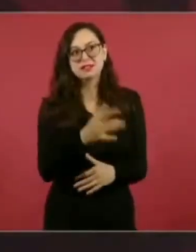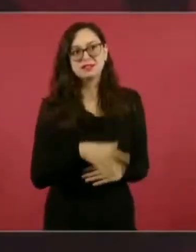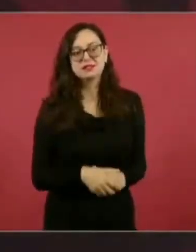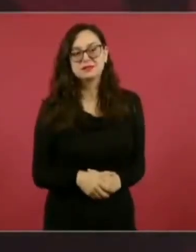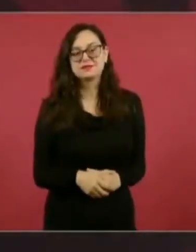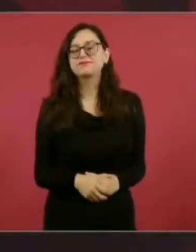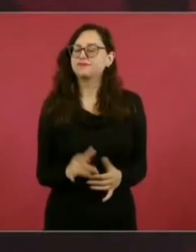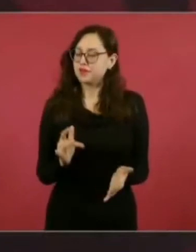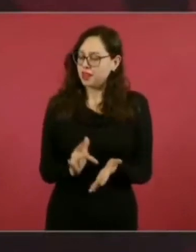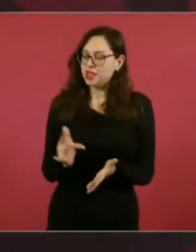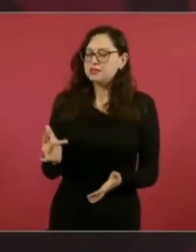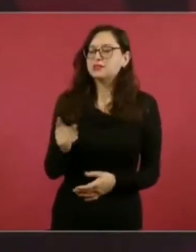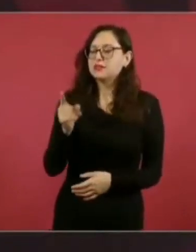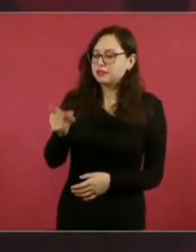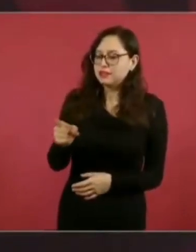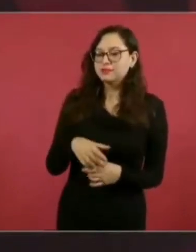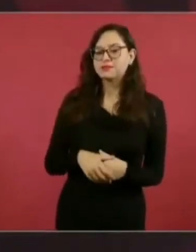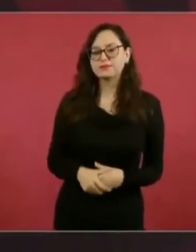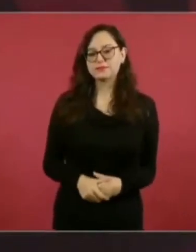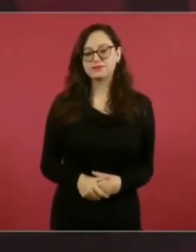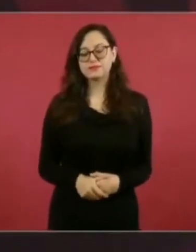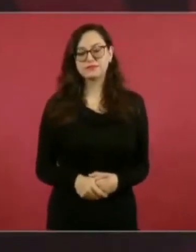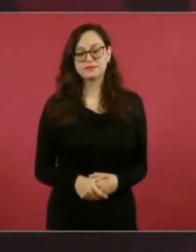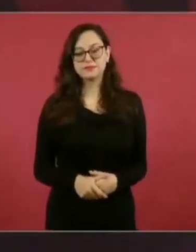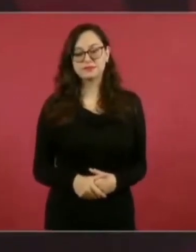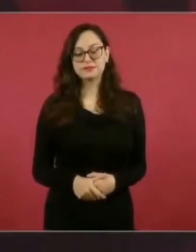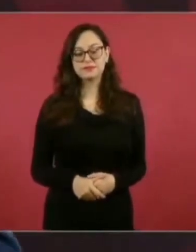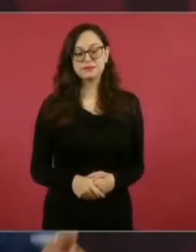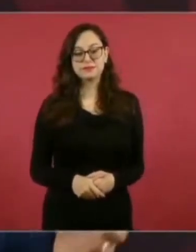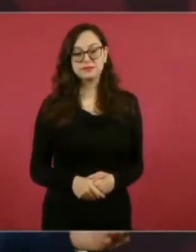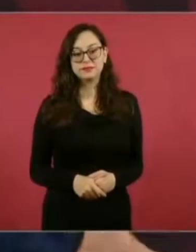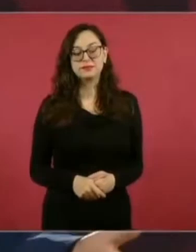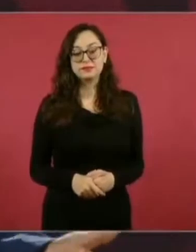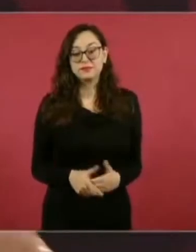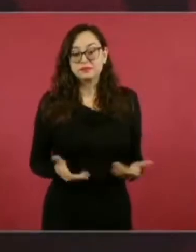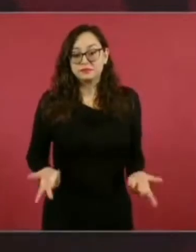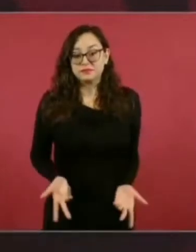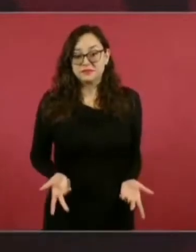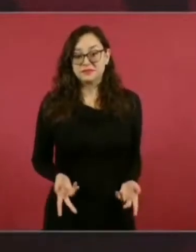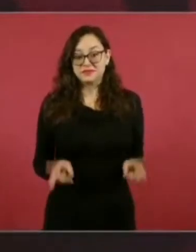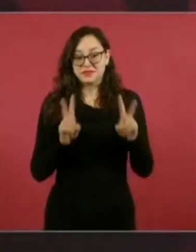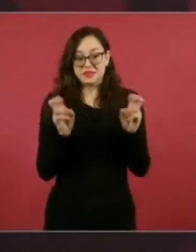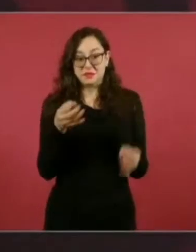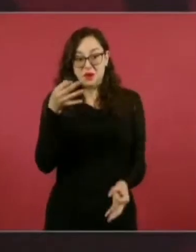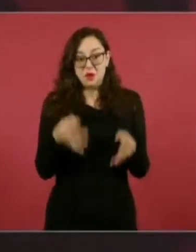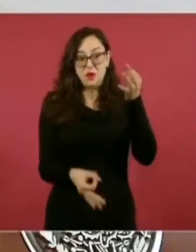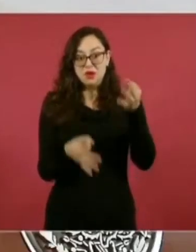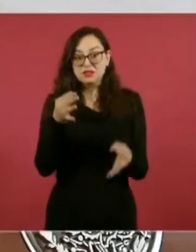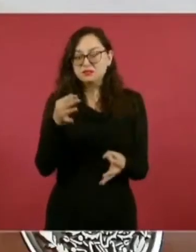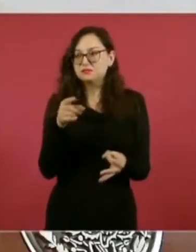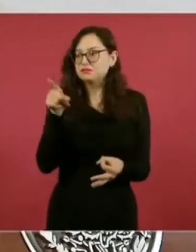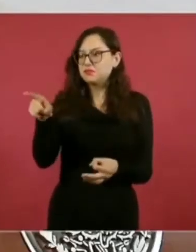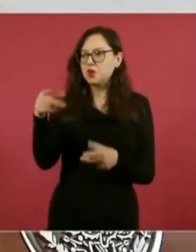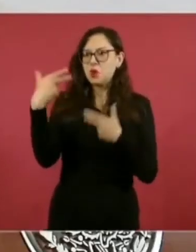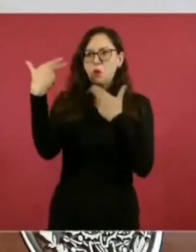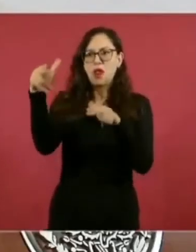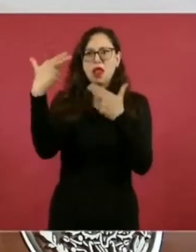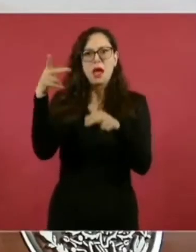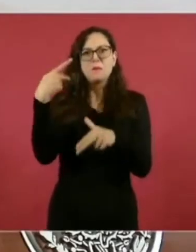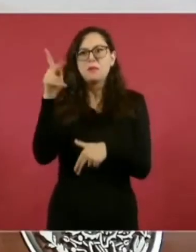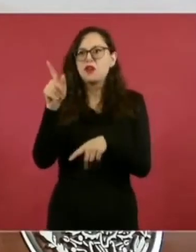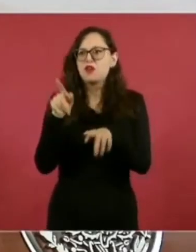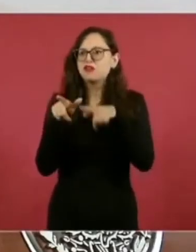mire, el caso de los jueces, la verdad, se supone que están en huelga, ¿no?, pero siguen,